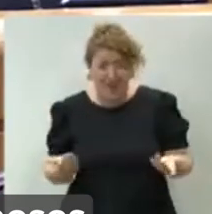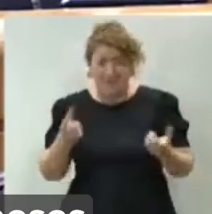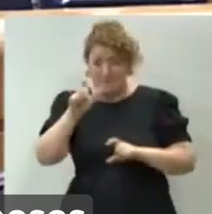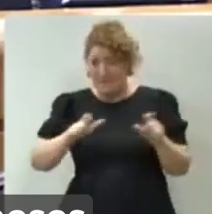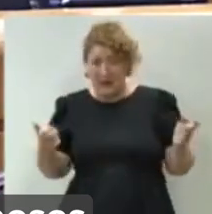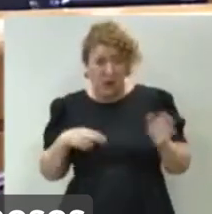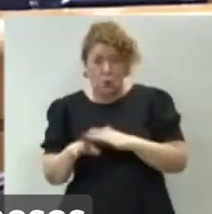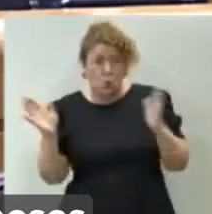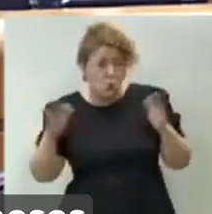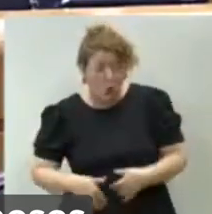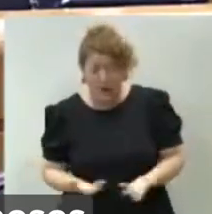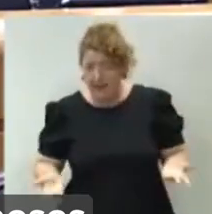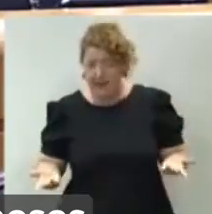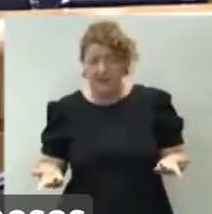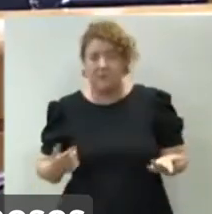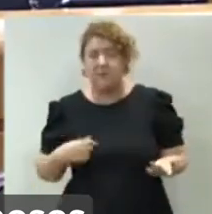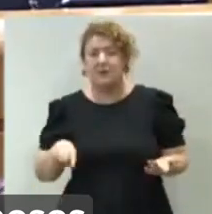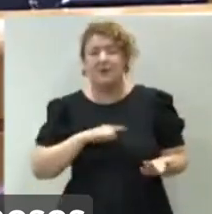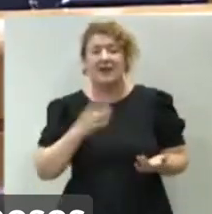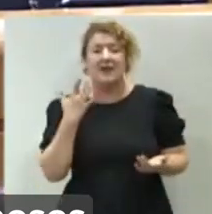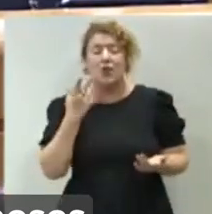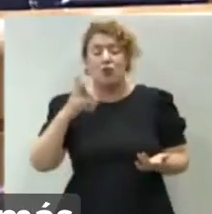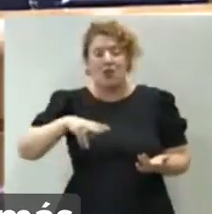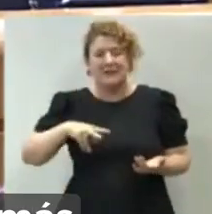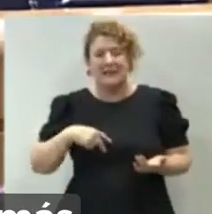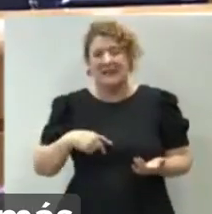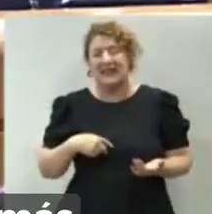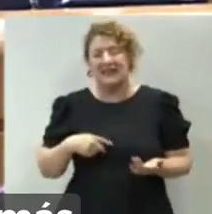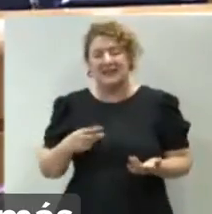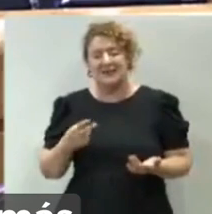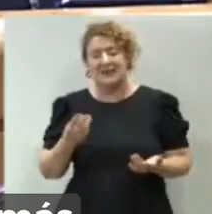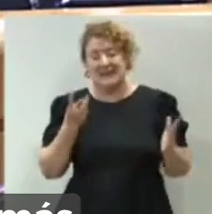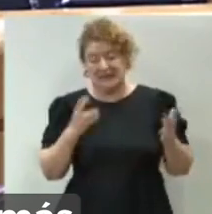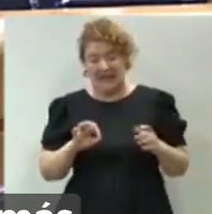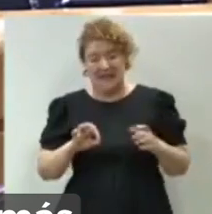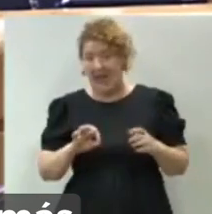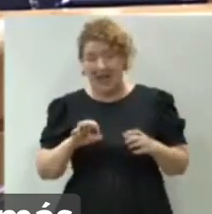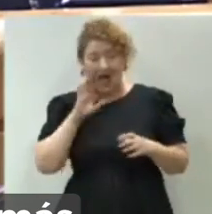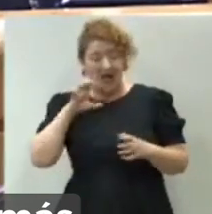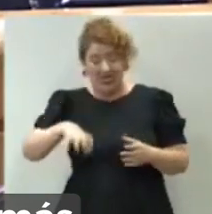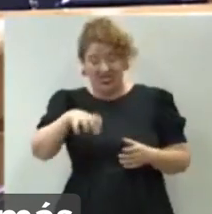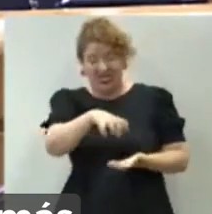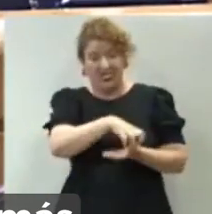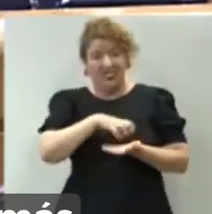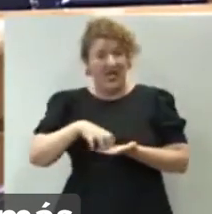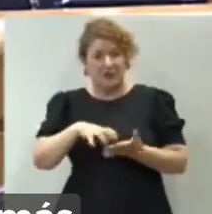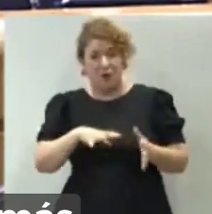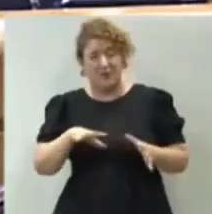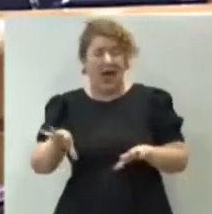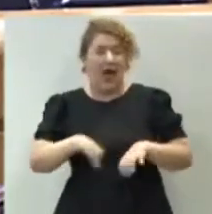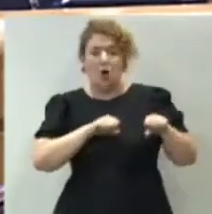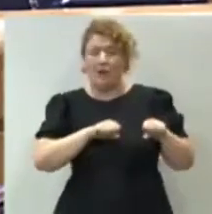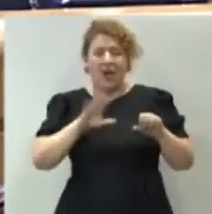solo unos meses de 30 a 80 centros de acogida. Las previsiones son que 16.000 menores más lleguen de aquí a final